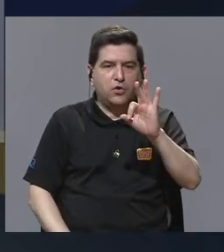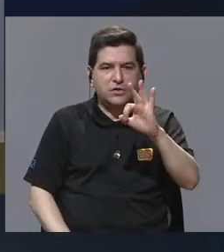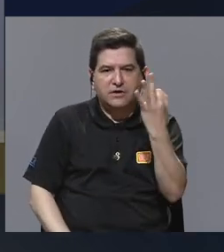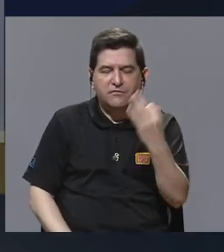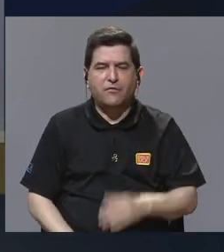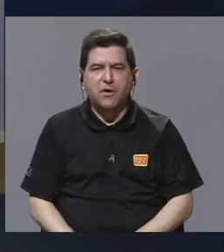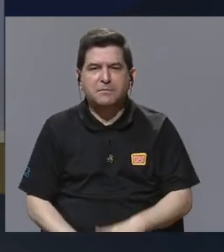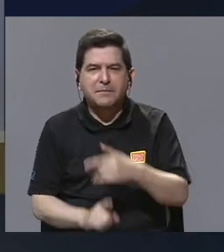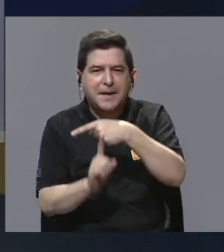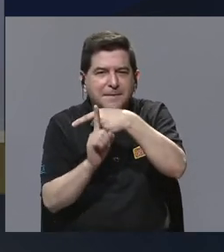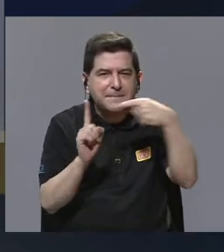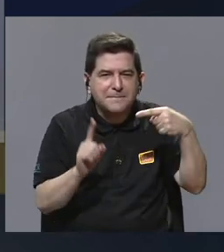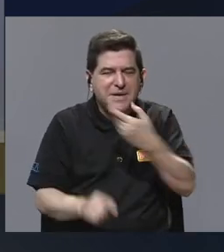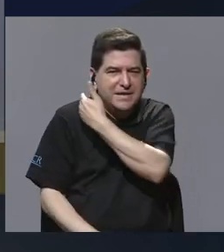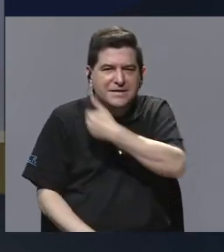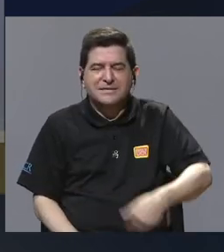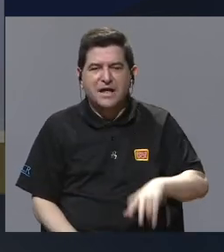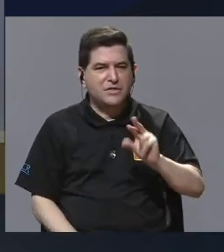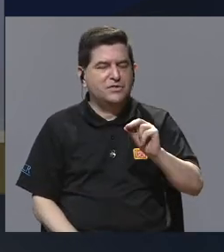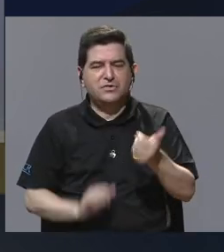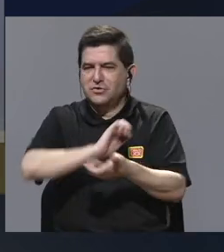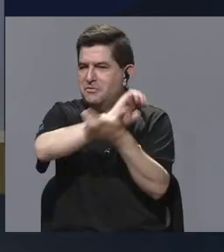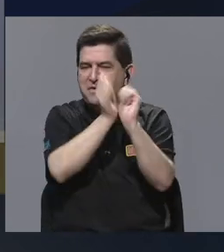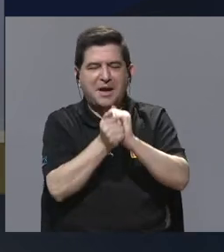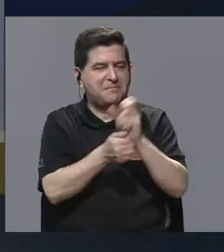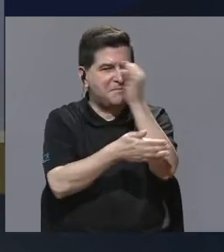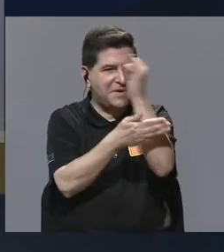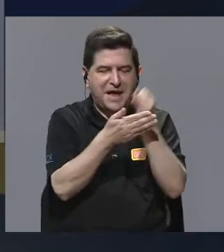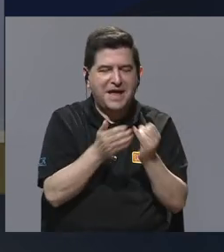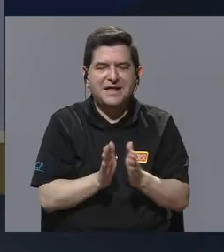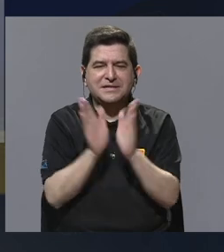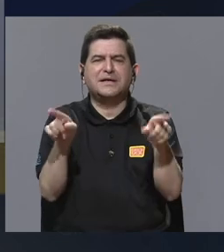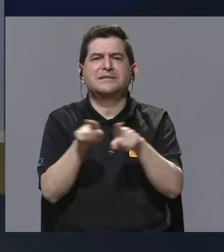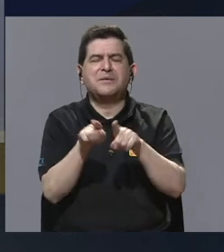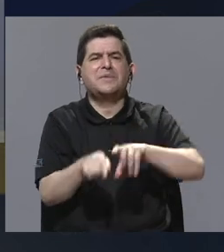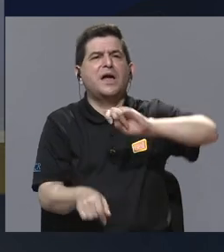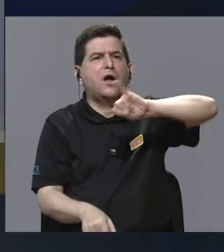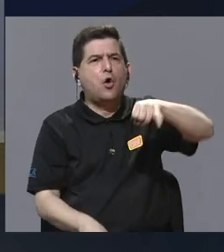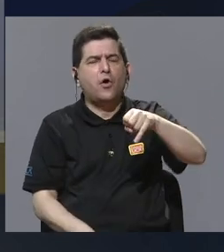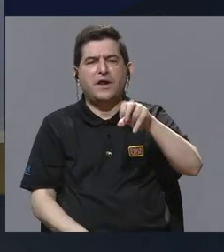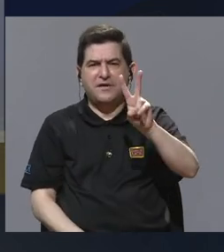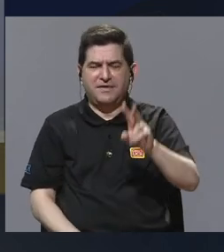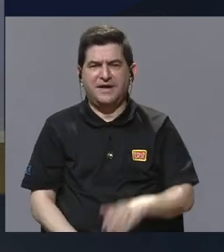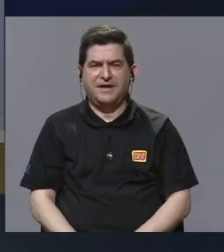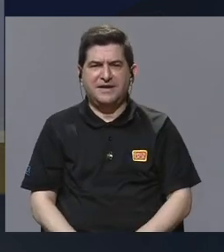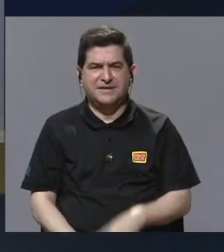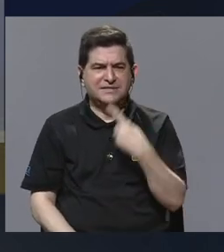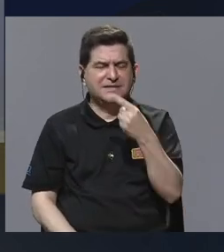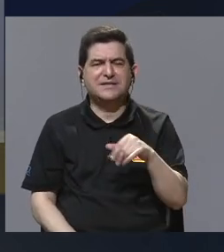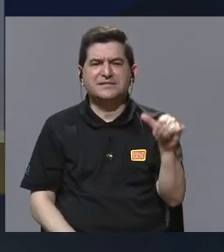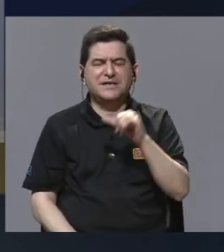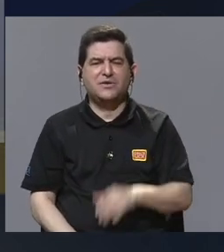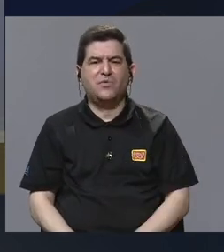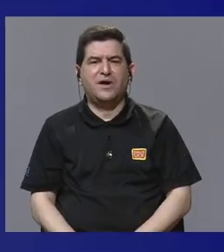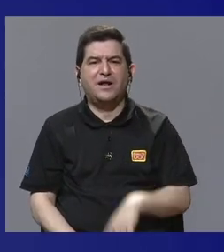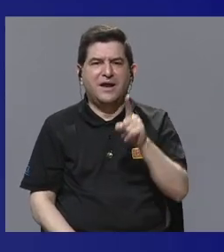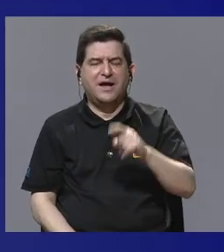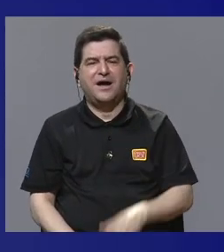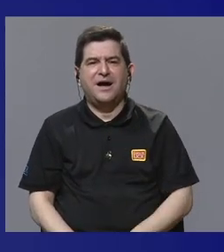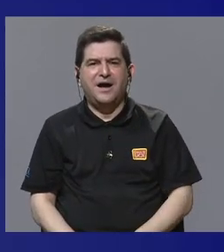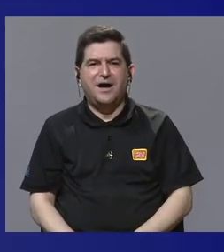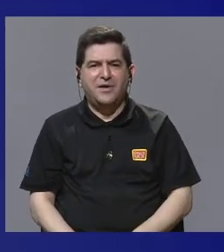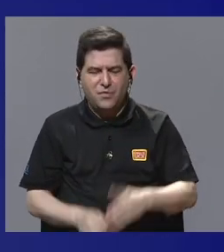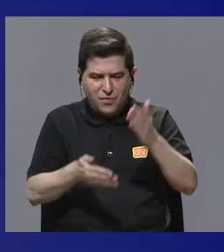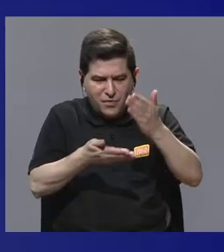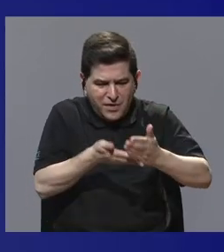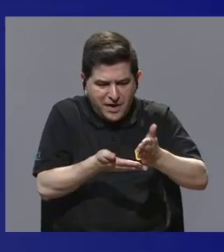semipresidencialismo, no cambiaríamos mucho como este diseño general. Don Jorge Vargas también lo dice como una torta chilena. Esas pedazos